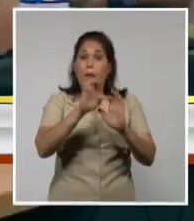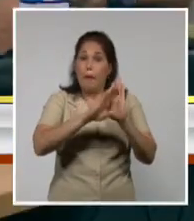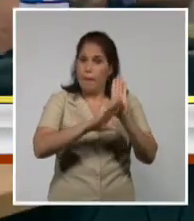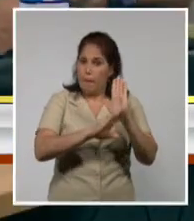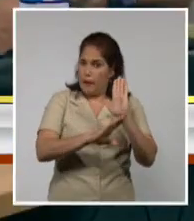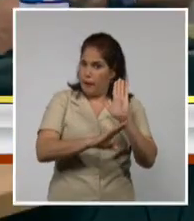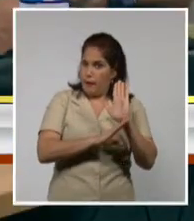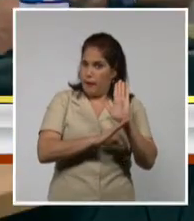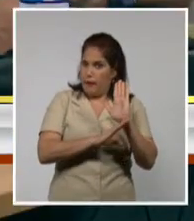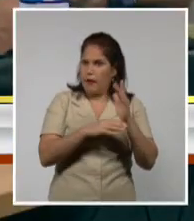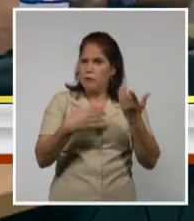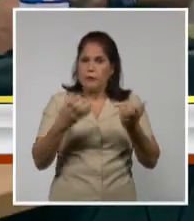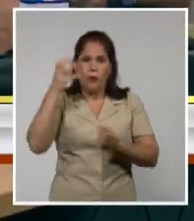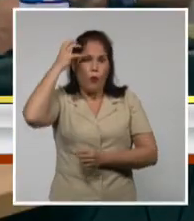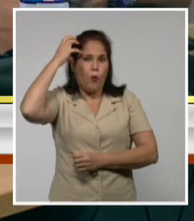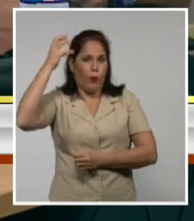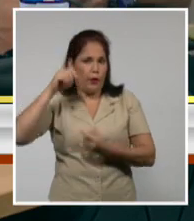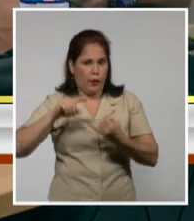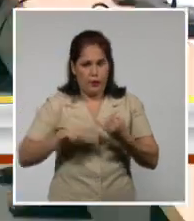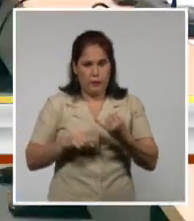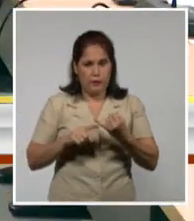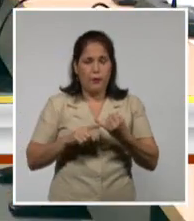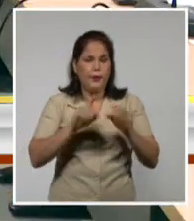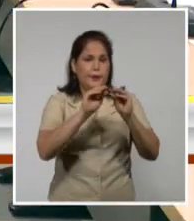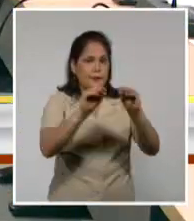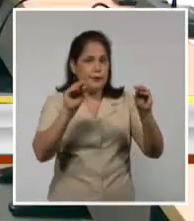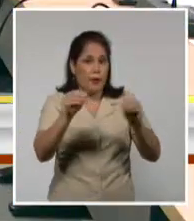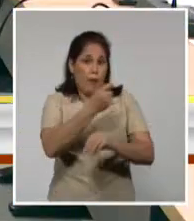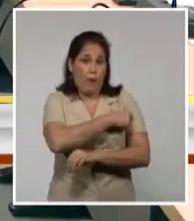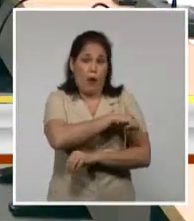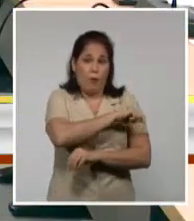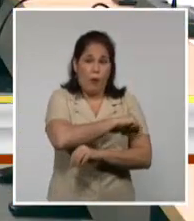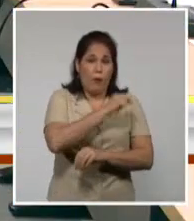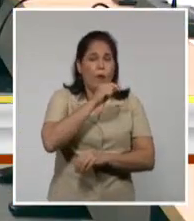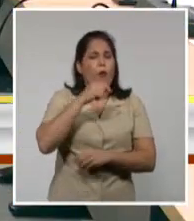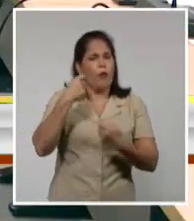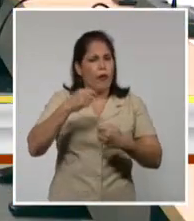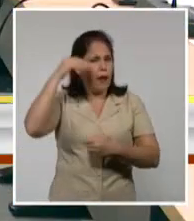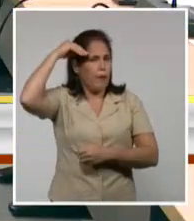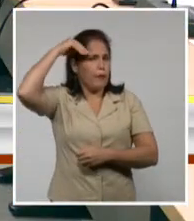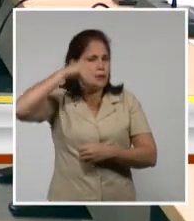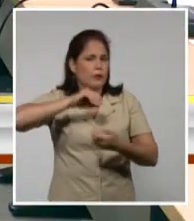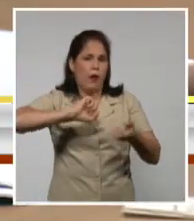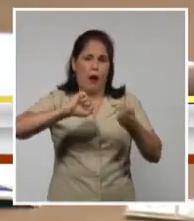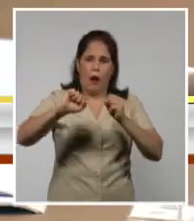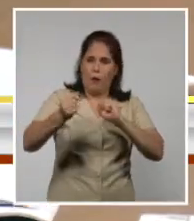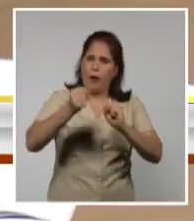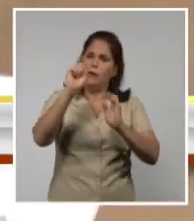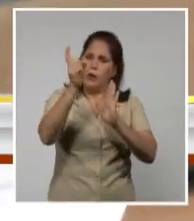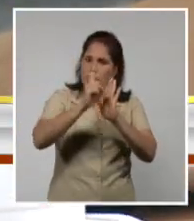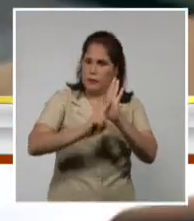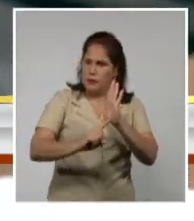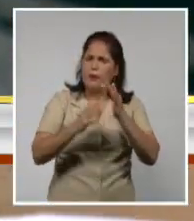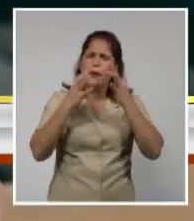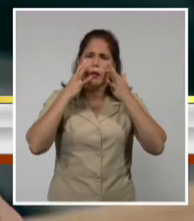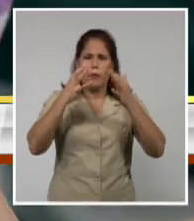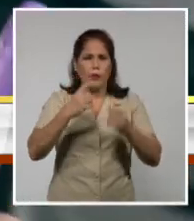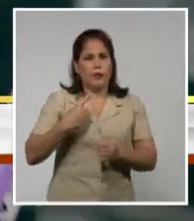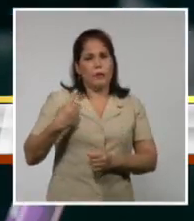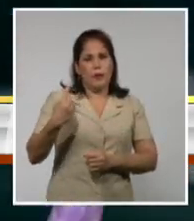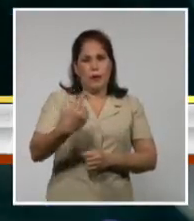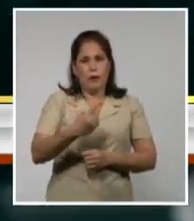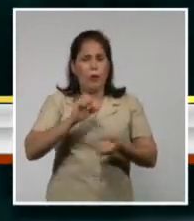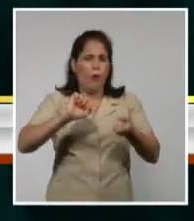en el sector estatal y el llamado a la conciencia en el sector residencial han de favorecer